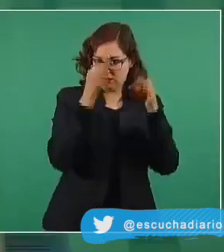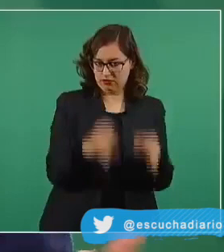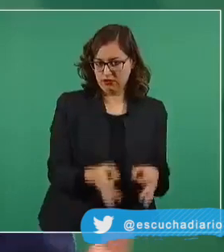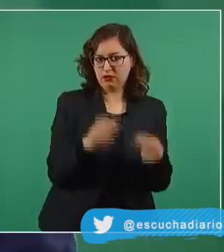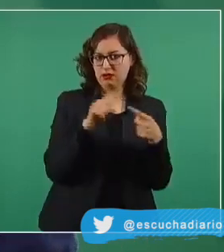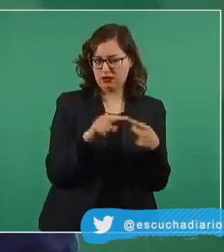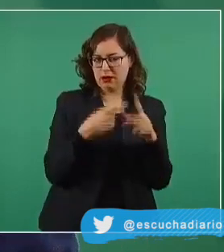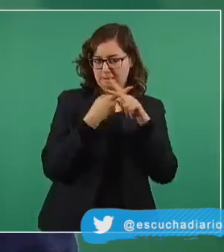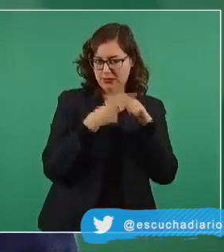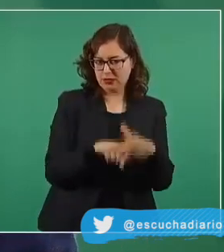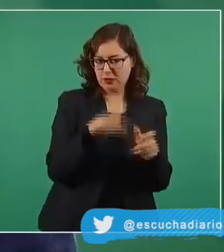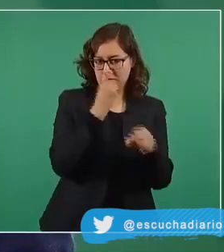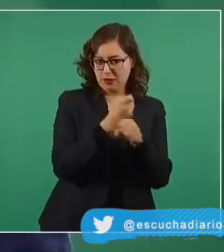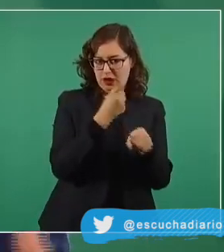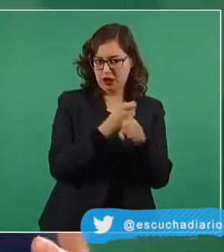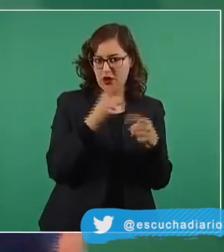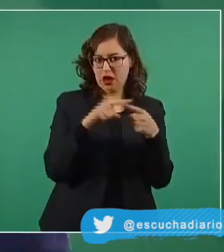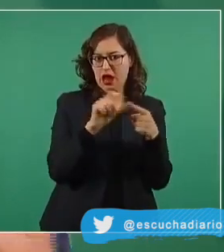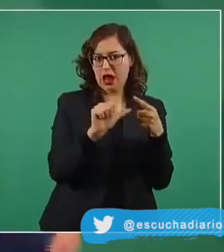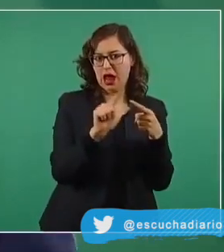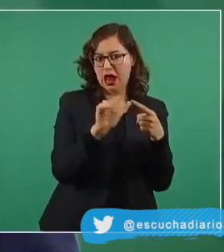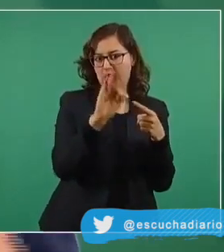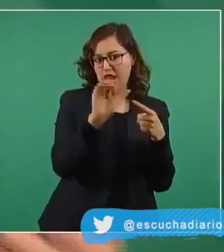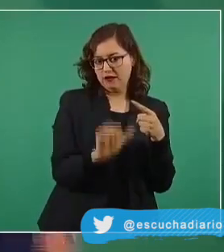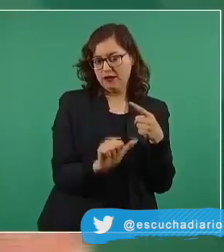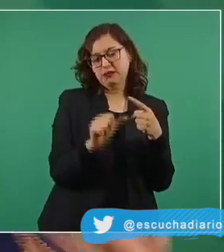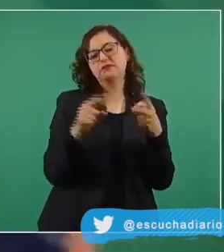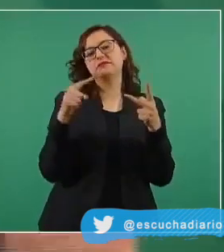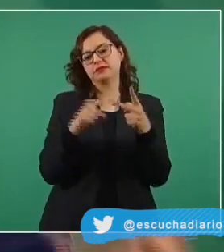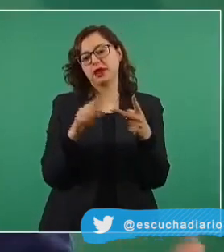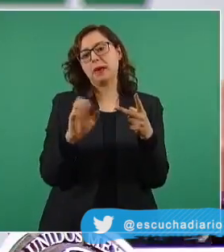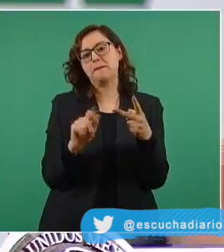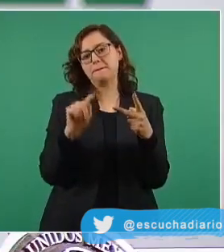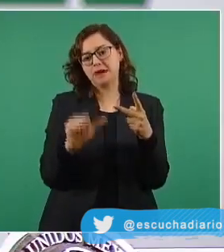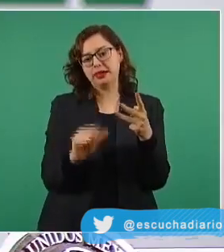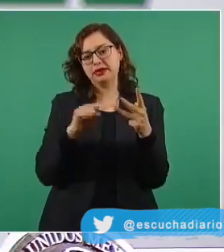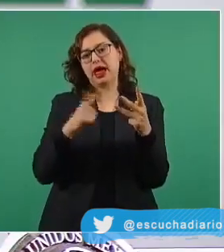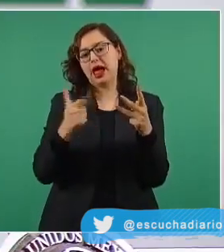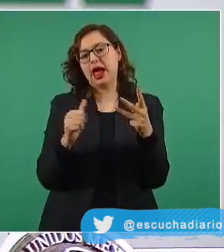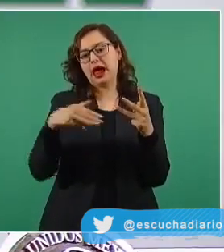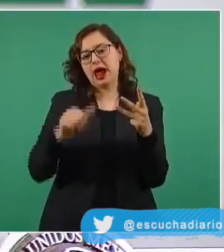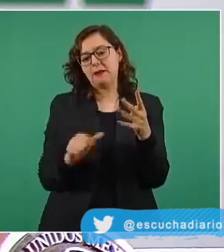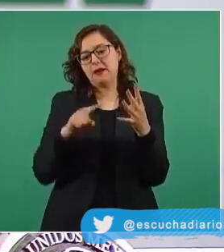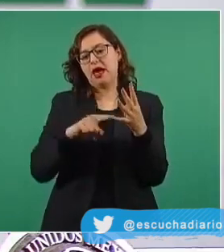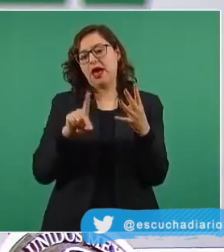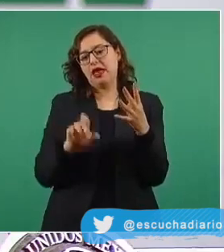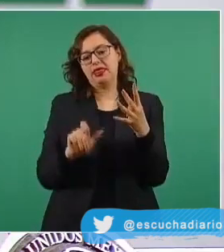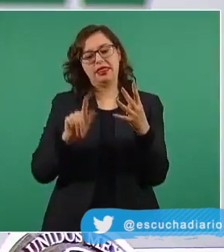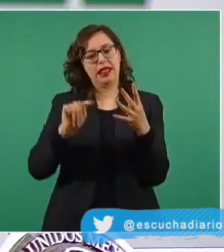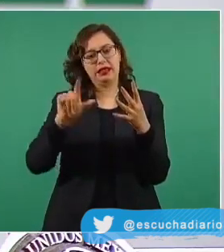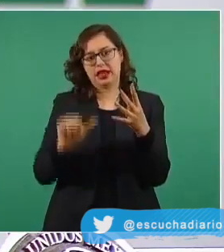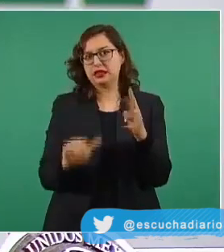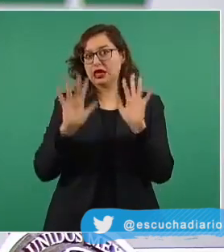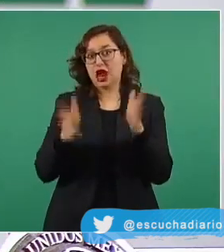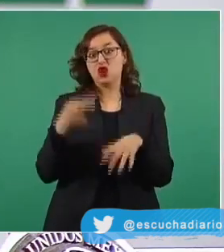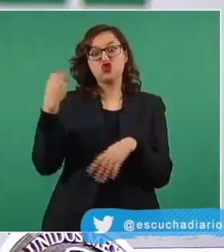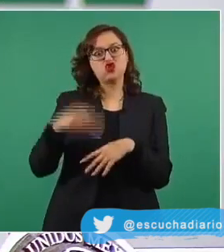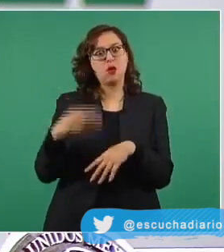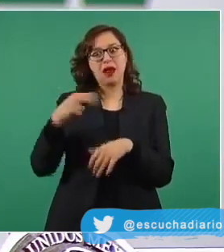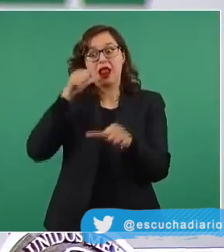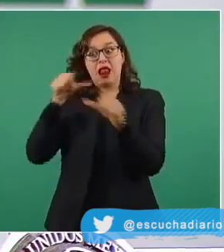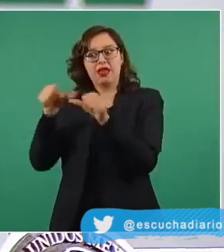oxigenación. Si es menor de 93% o tienen sensación de falta de aire, llamen de inmediato al 911